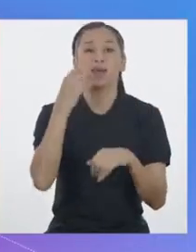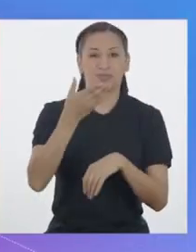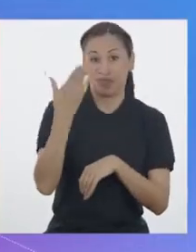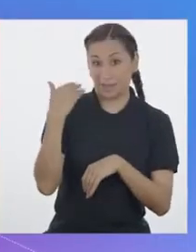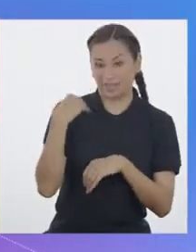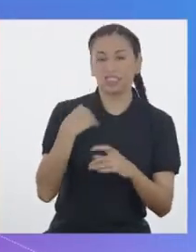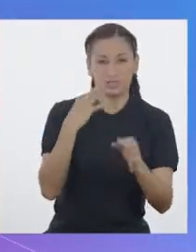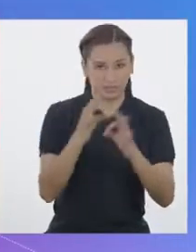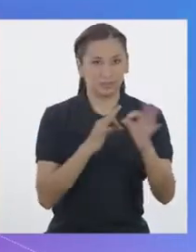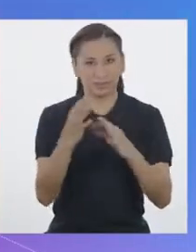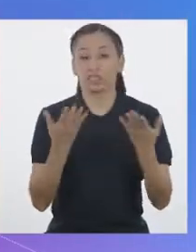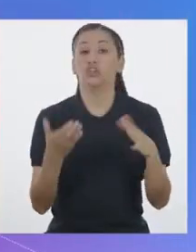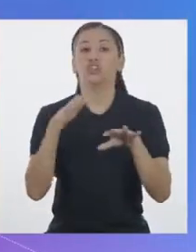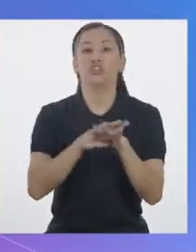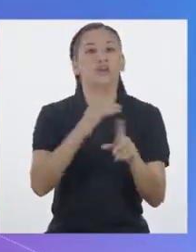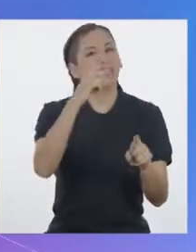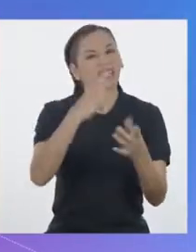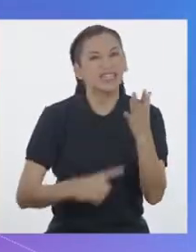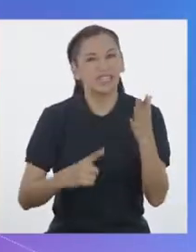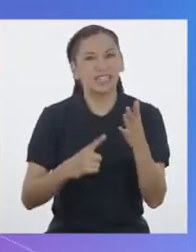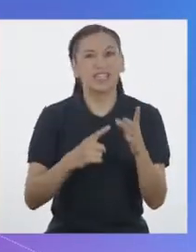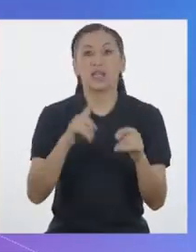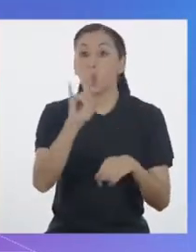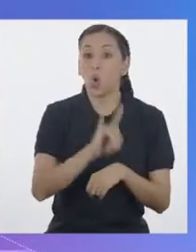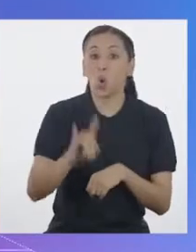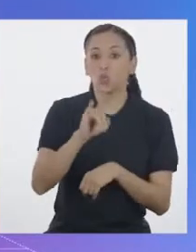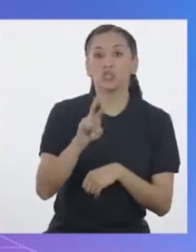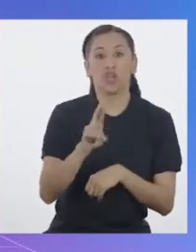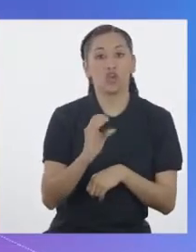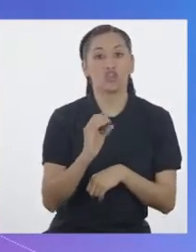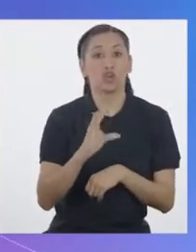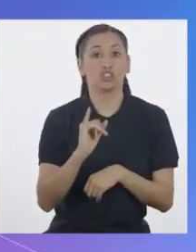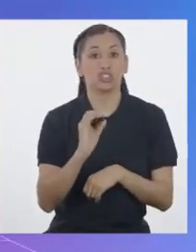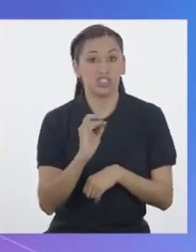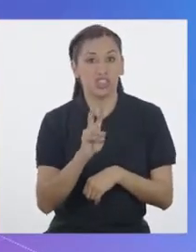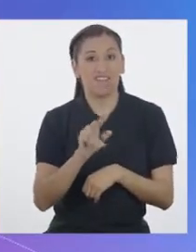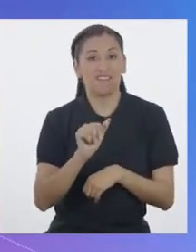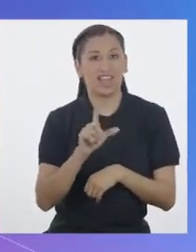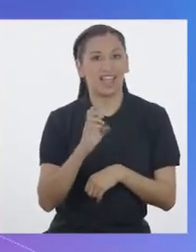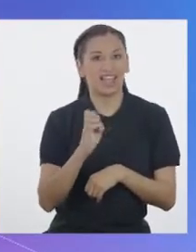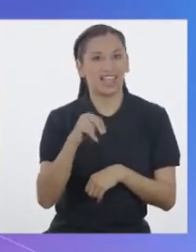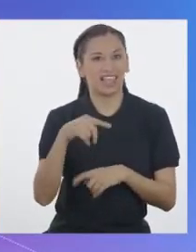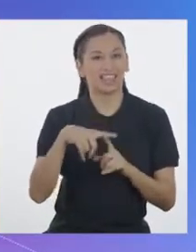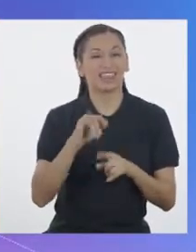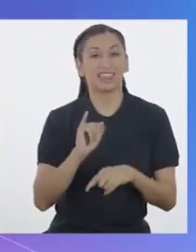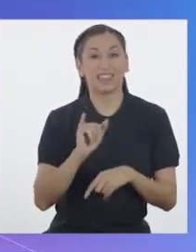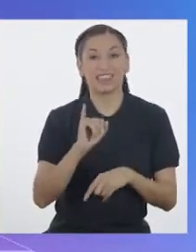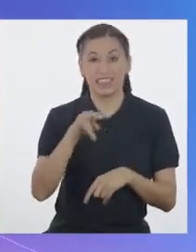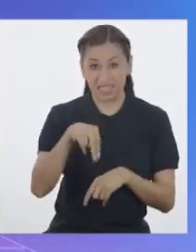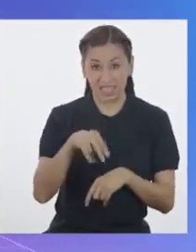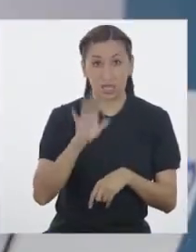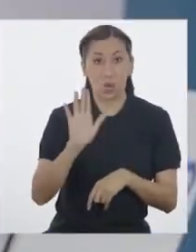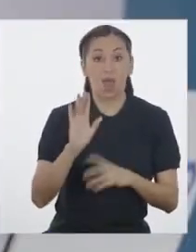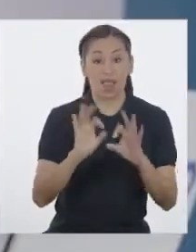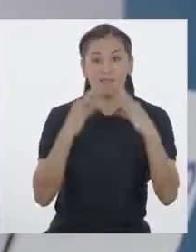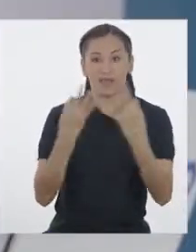anterior conocimos qué medios utilizan Rocío, Valentín y sus familias para comunicarse